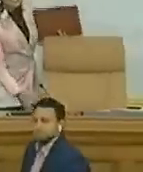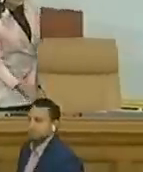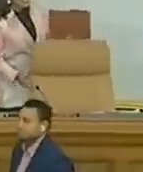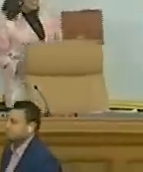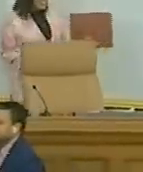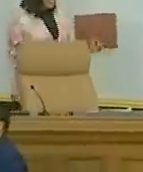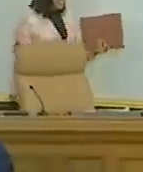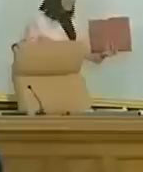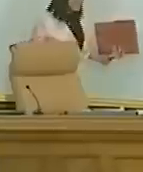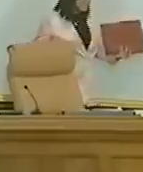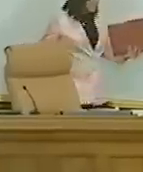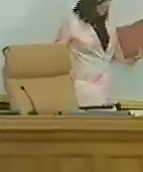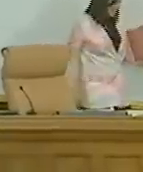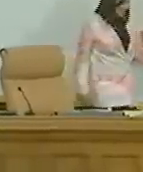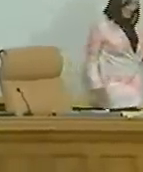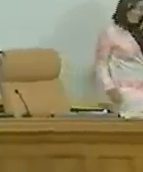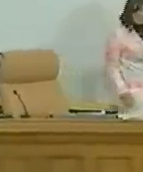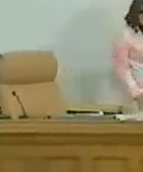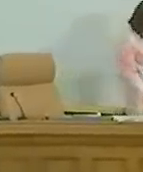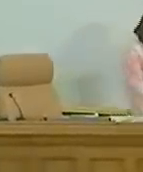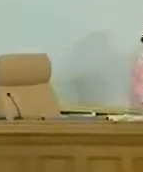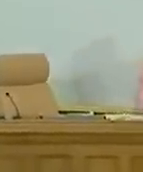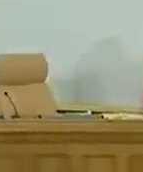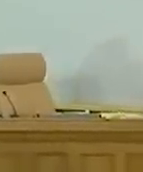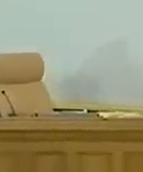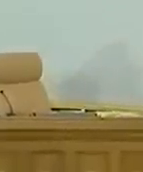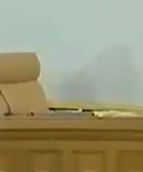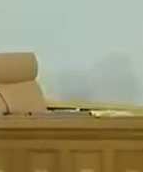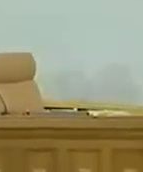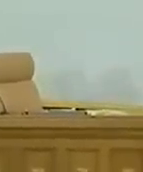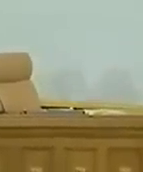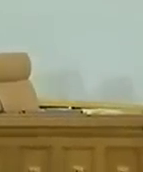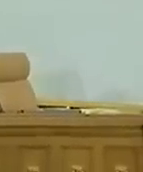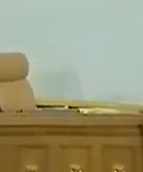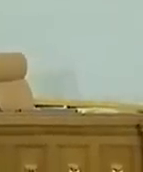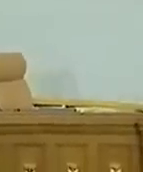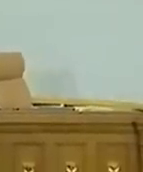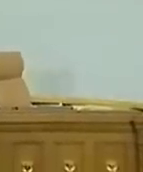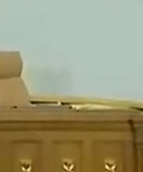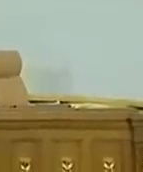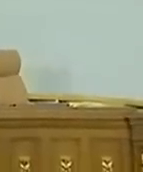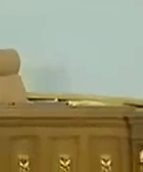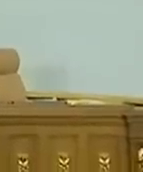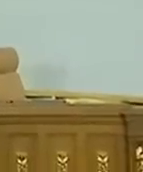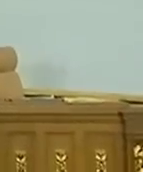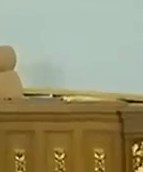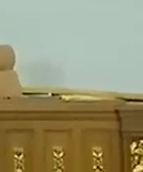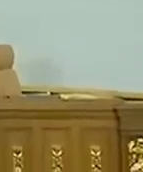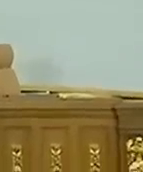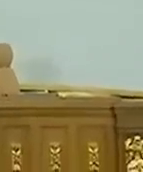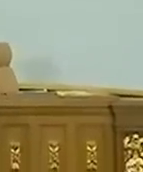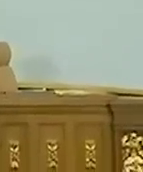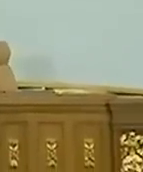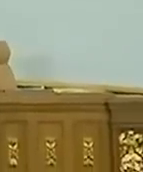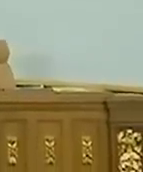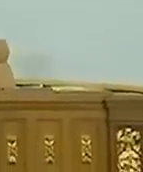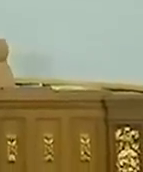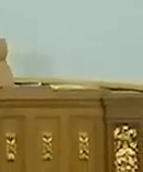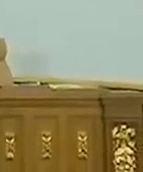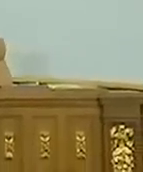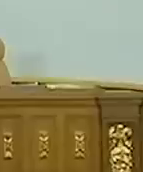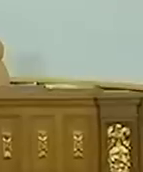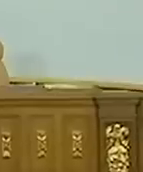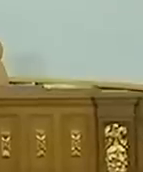De esta manera concluye la sesión ordinaria de hoy jueves 22 de junio del año 2023 en la cual